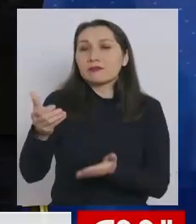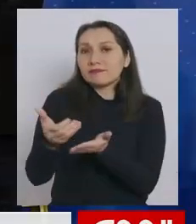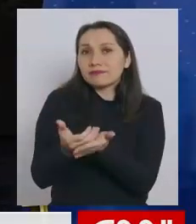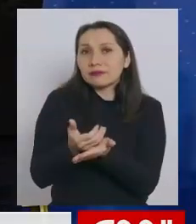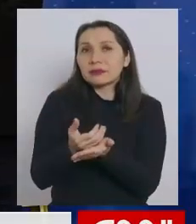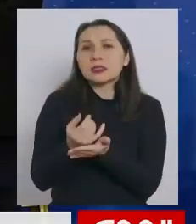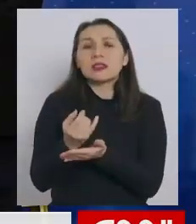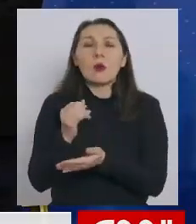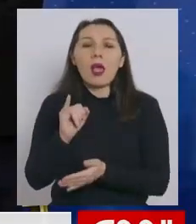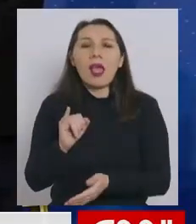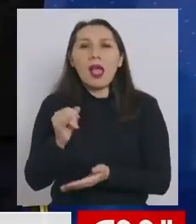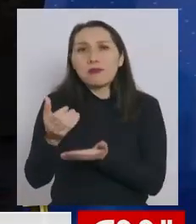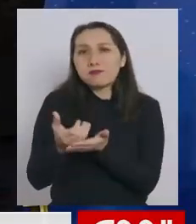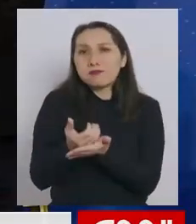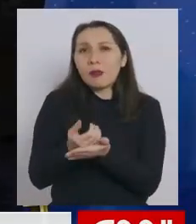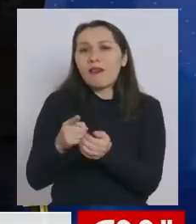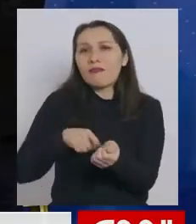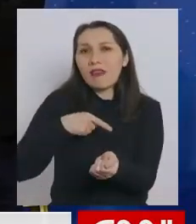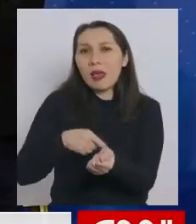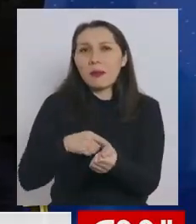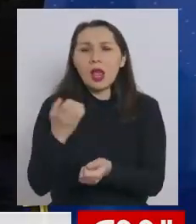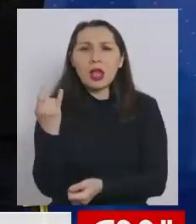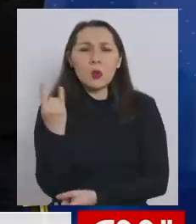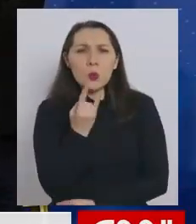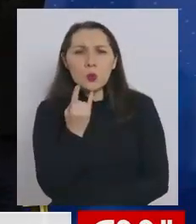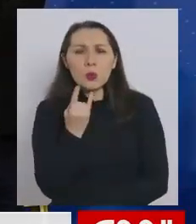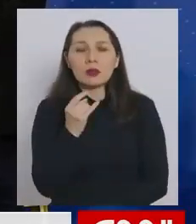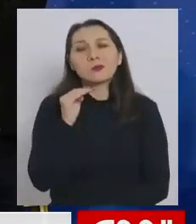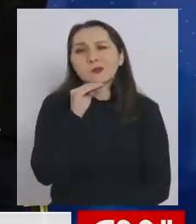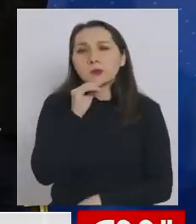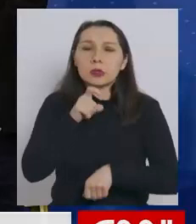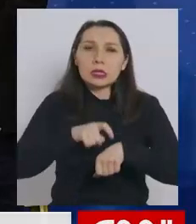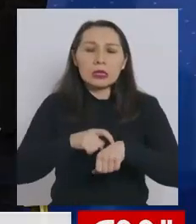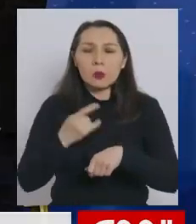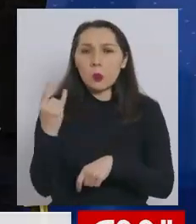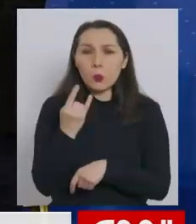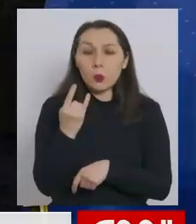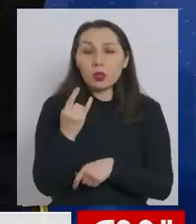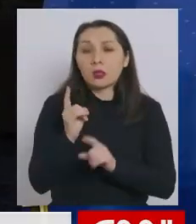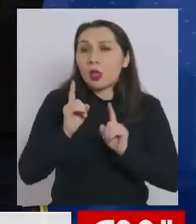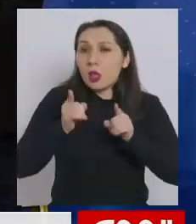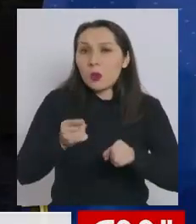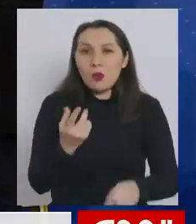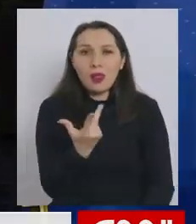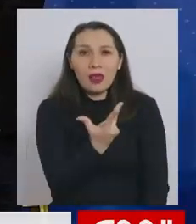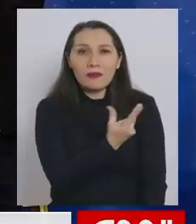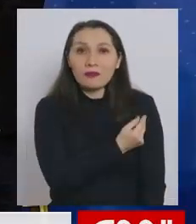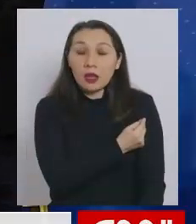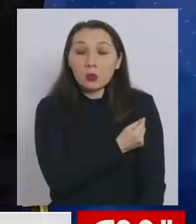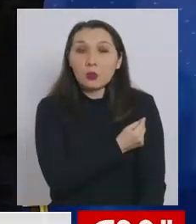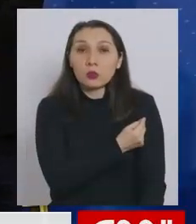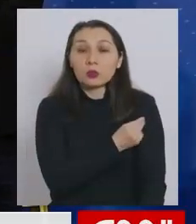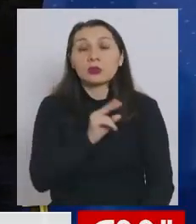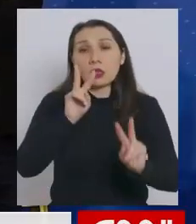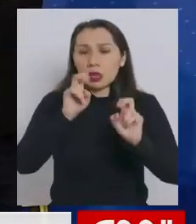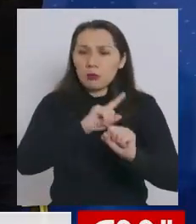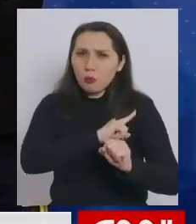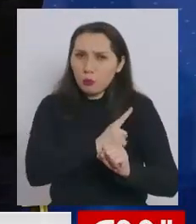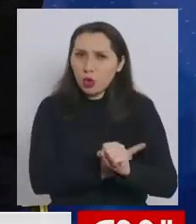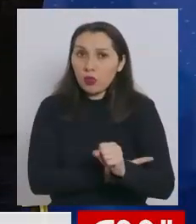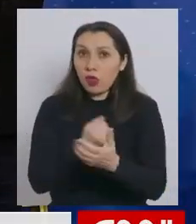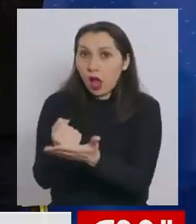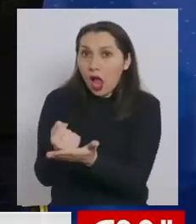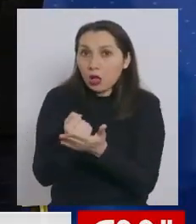Familiar de Emergencia. Es para tiempos de emergencia. Igual como la vacuna es un poderoso